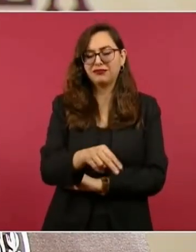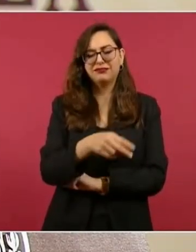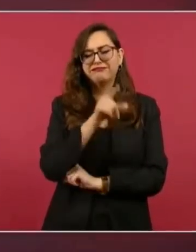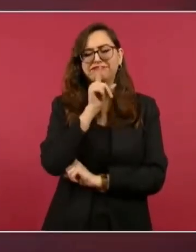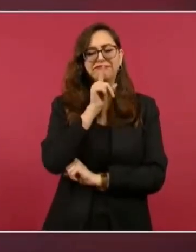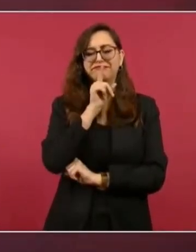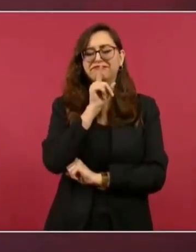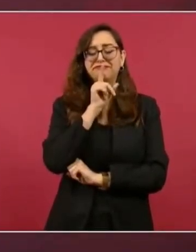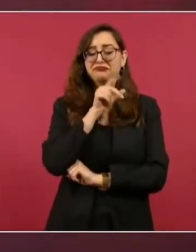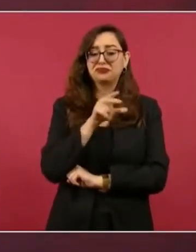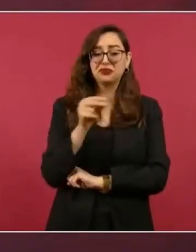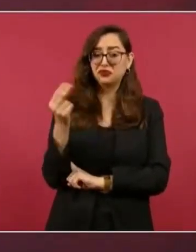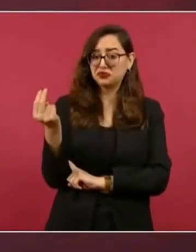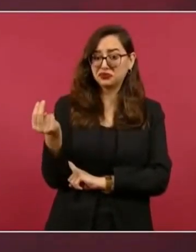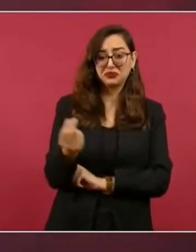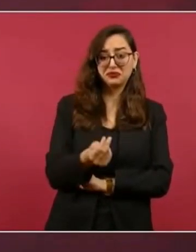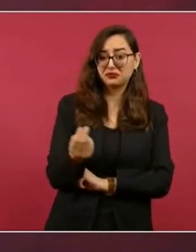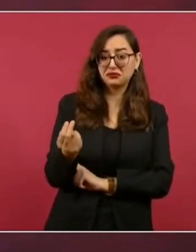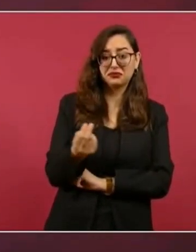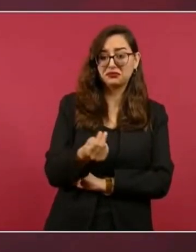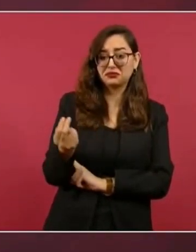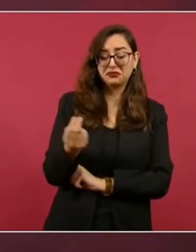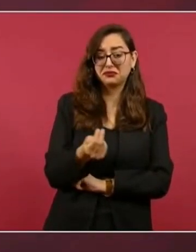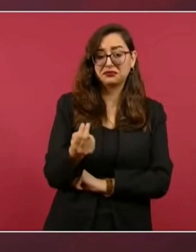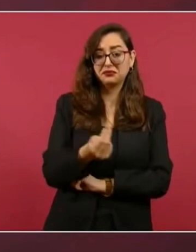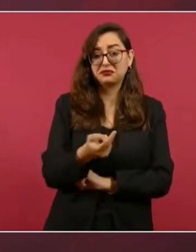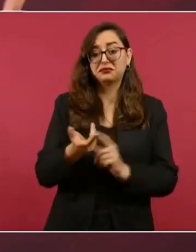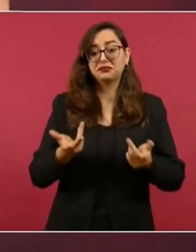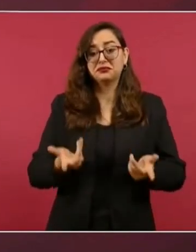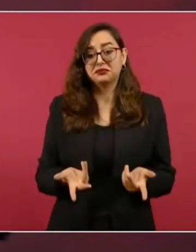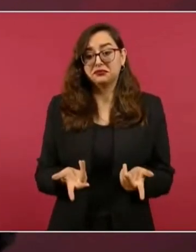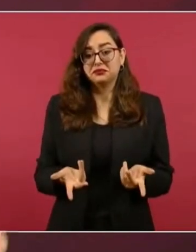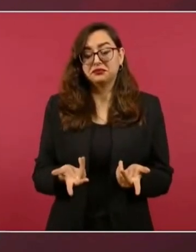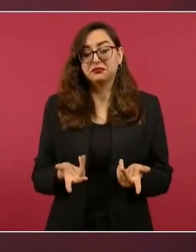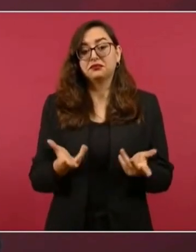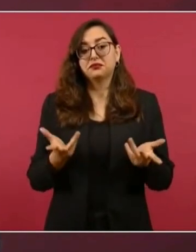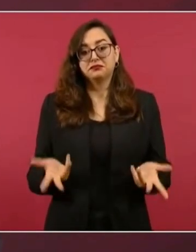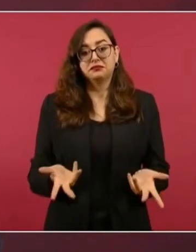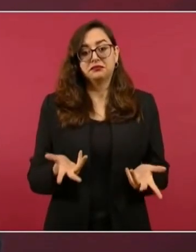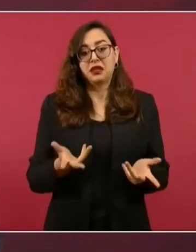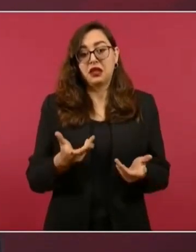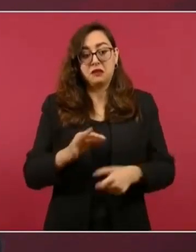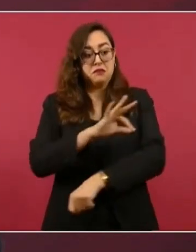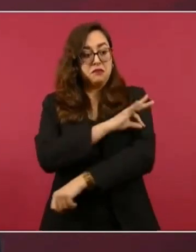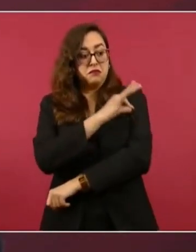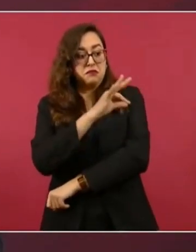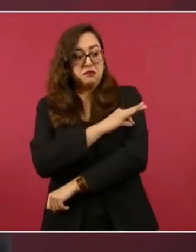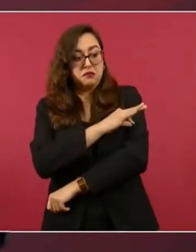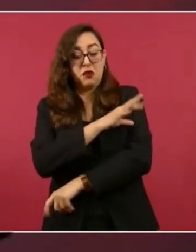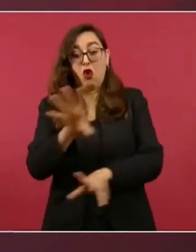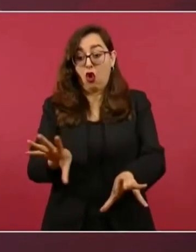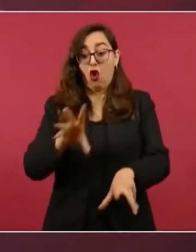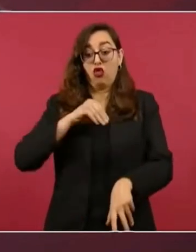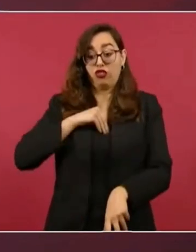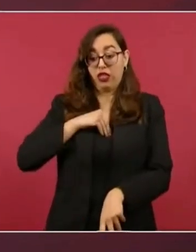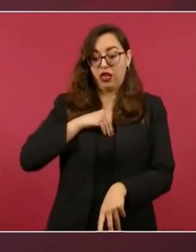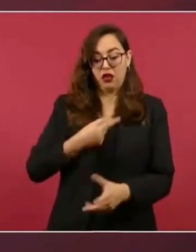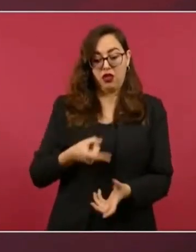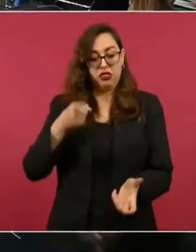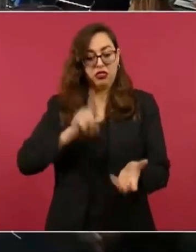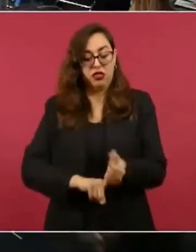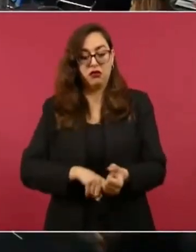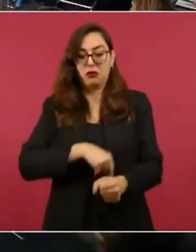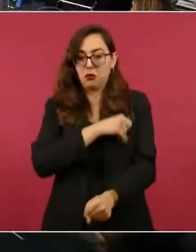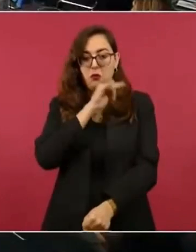elemento en la composición y la inmunidad adquirida por las variantes originales sigue siendo